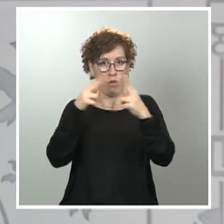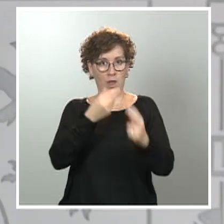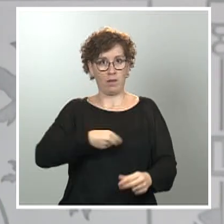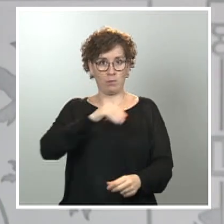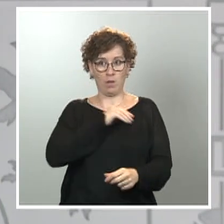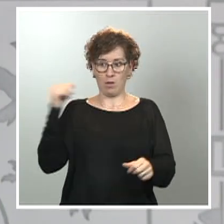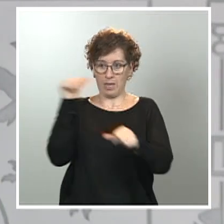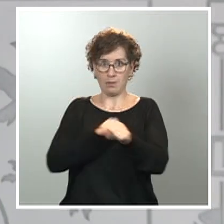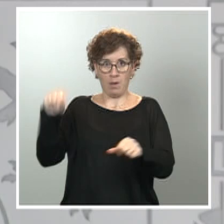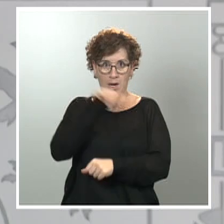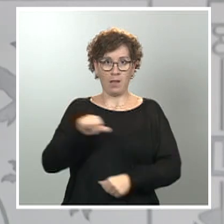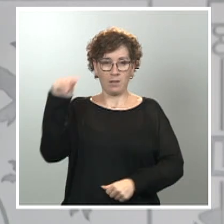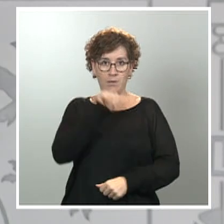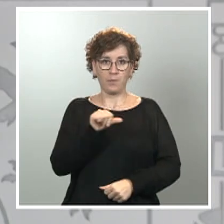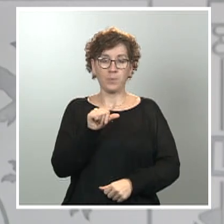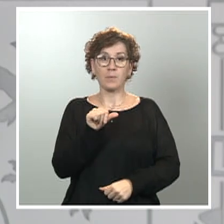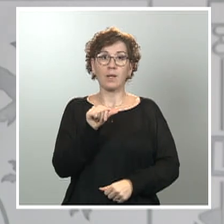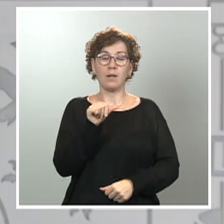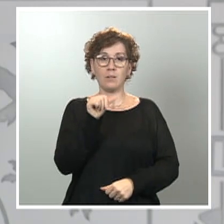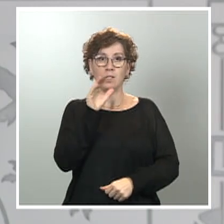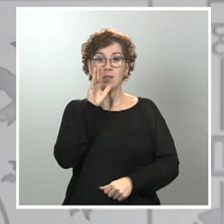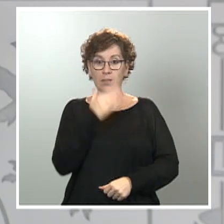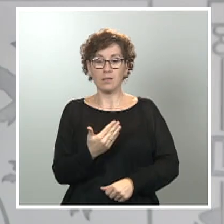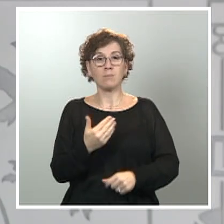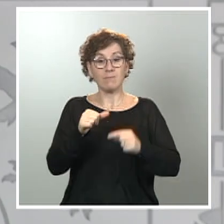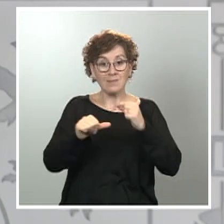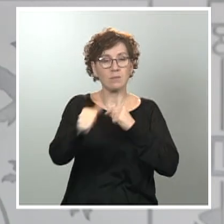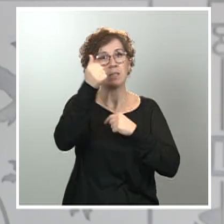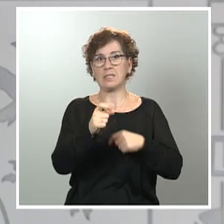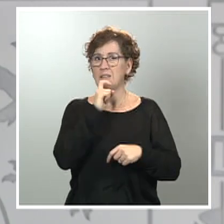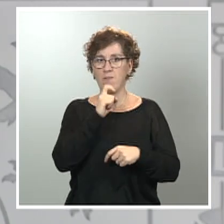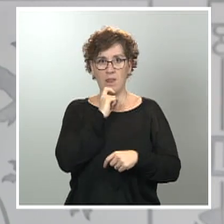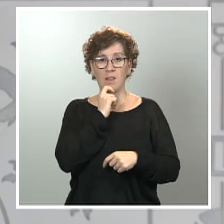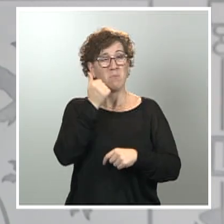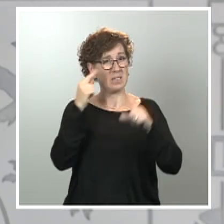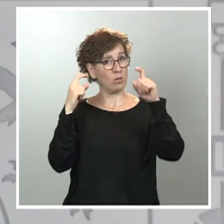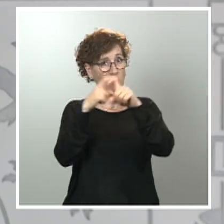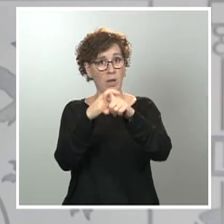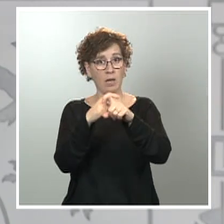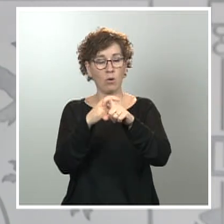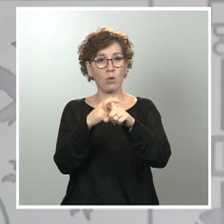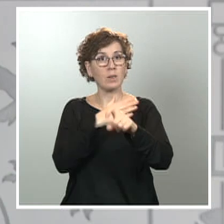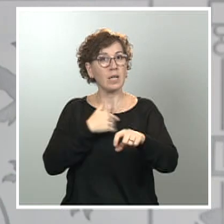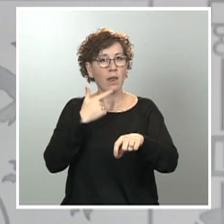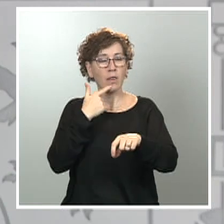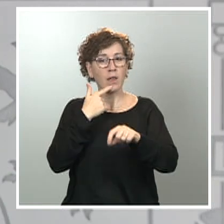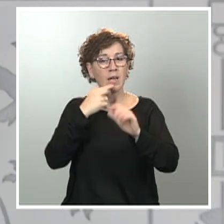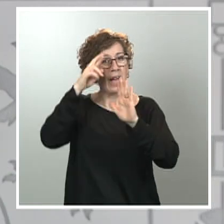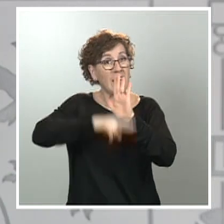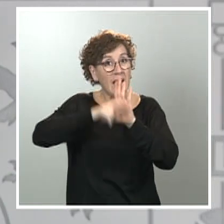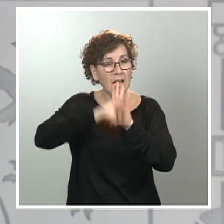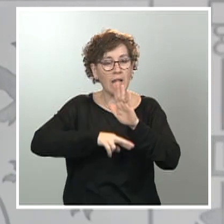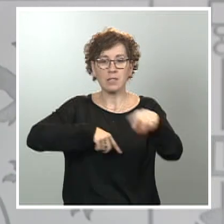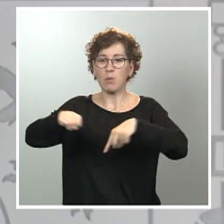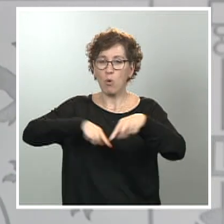semanas. Pero ahora toca lo más difícil, lo más complejo, seguir cada minuto las reglas de movilidad, de